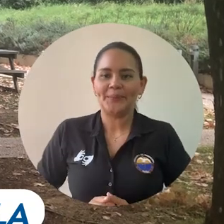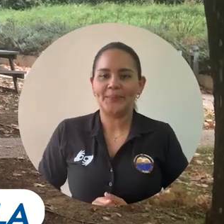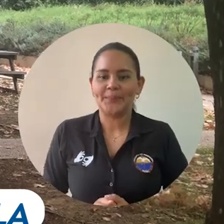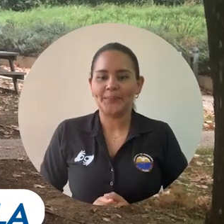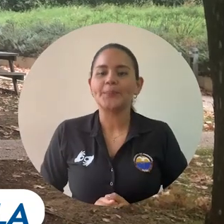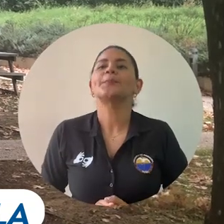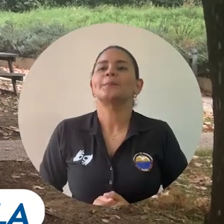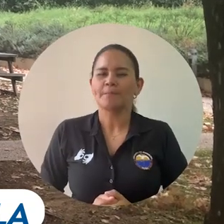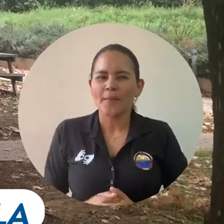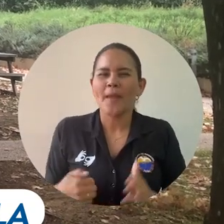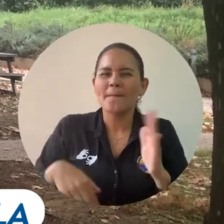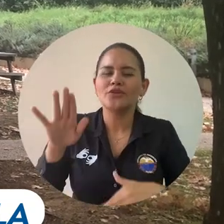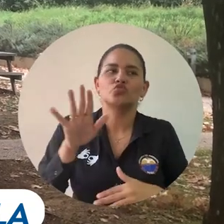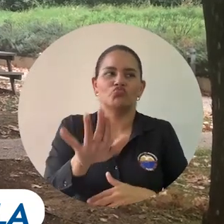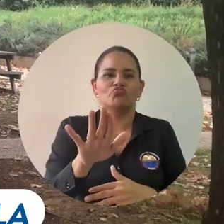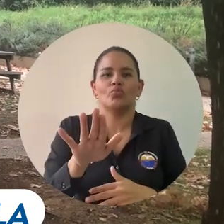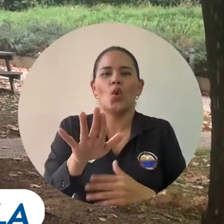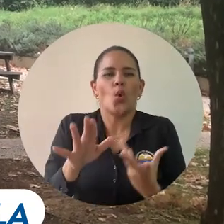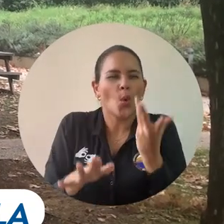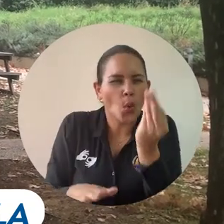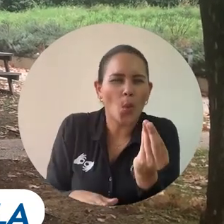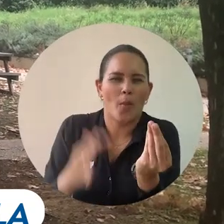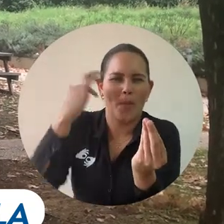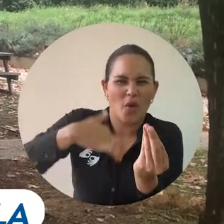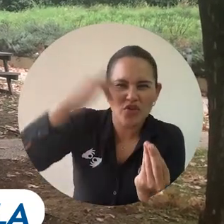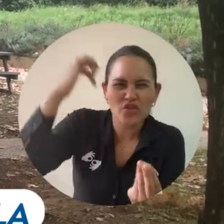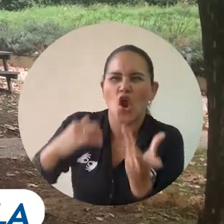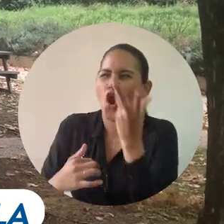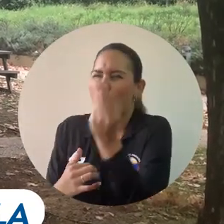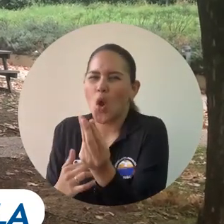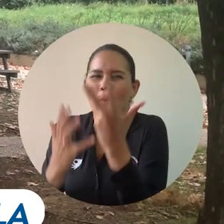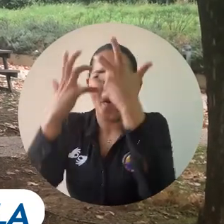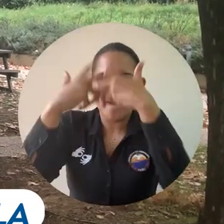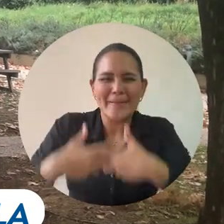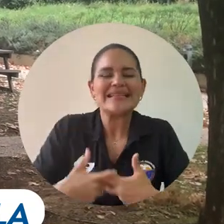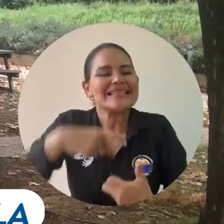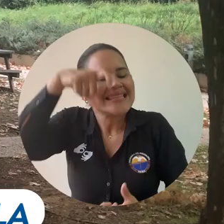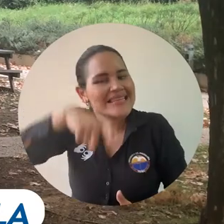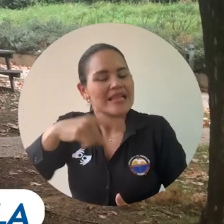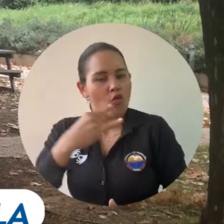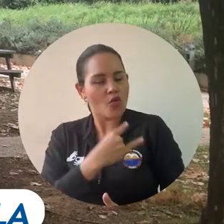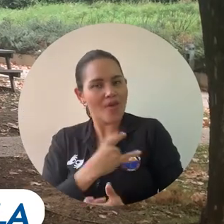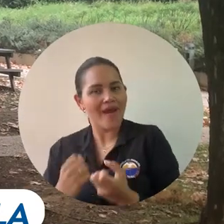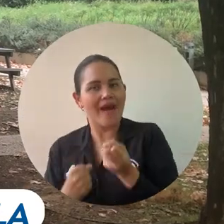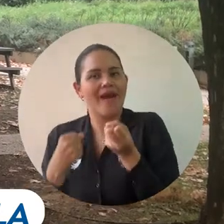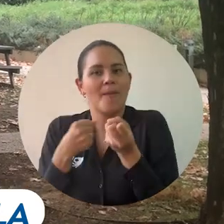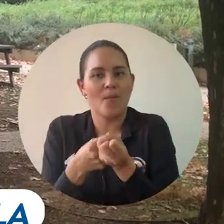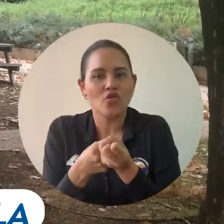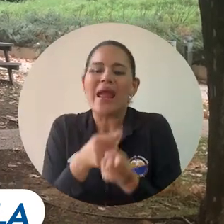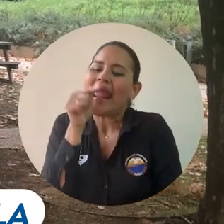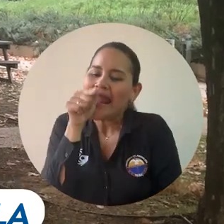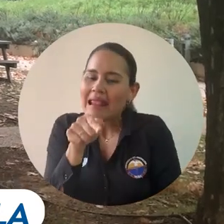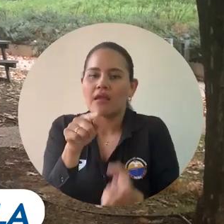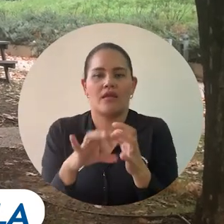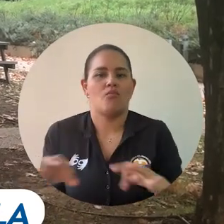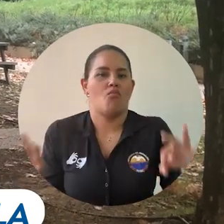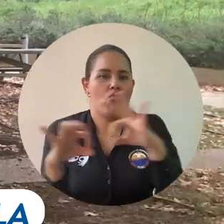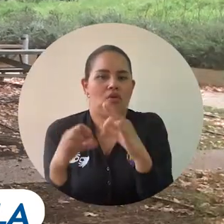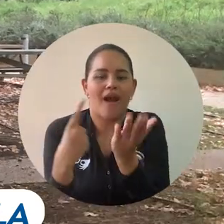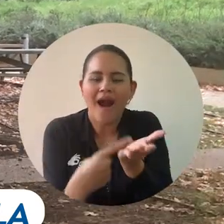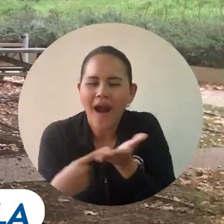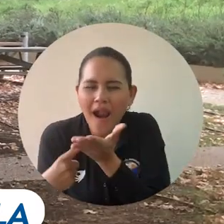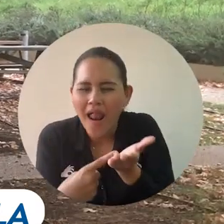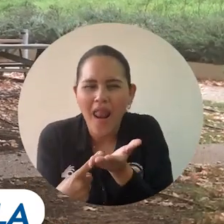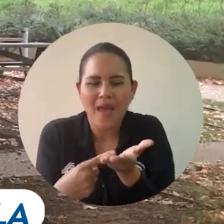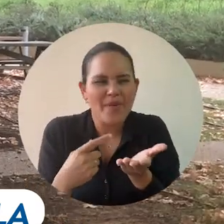muchas áreas profesionales e industriales que necesitan un mayor diálogo desde la academia, y por eso creo que es importante dialogar